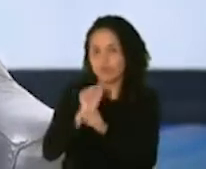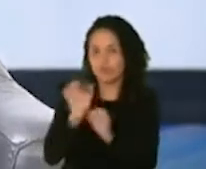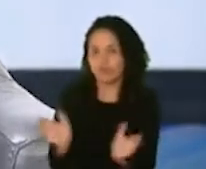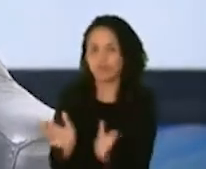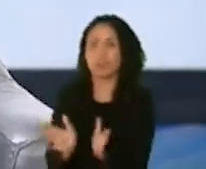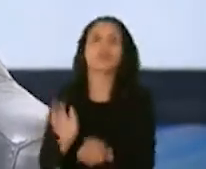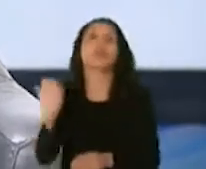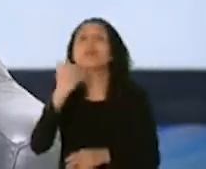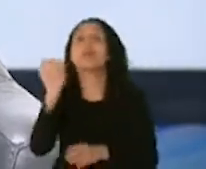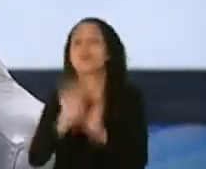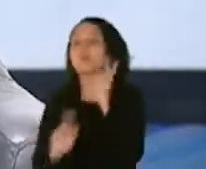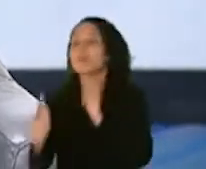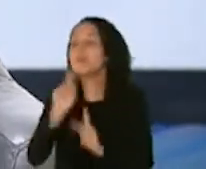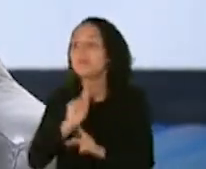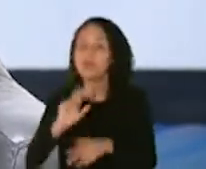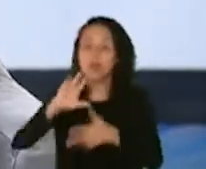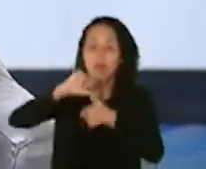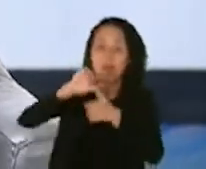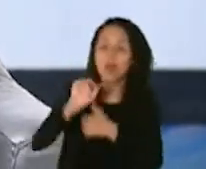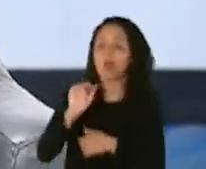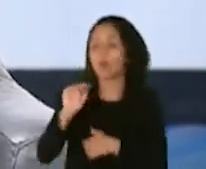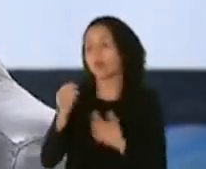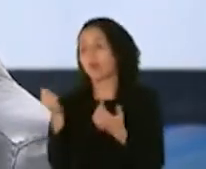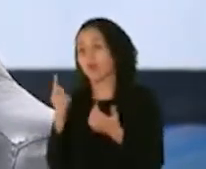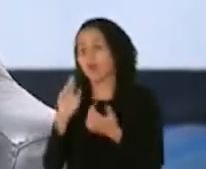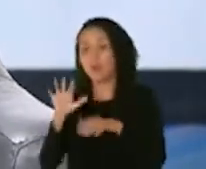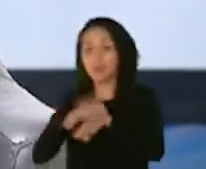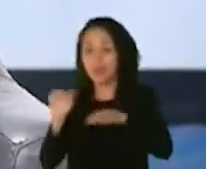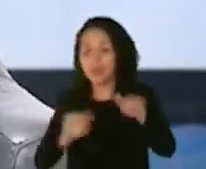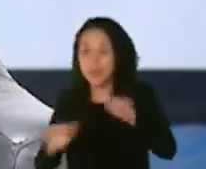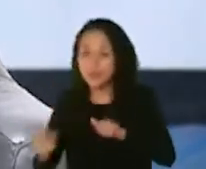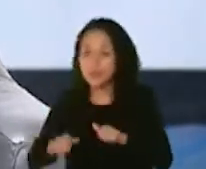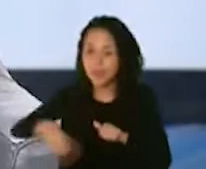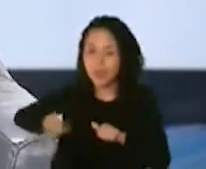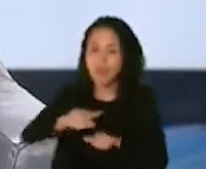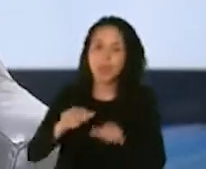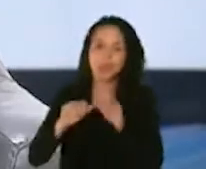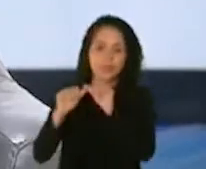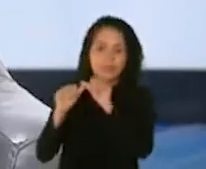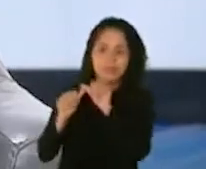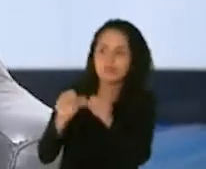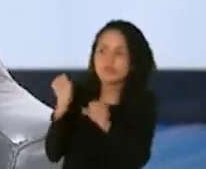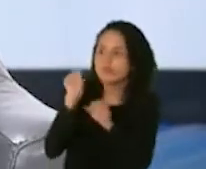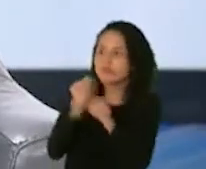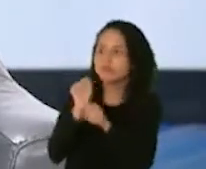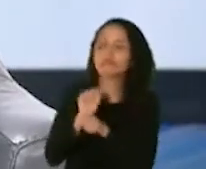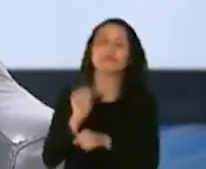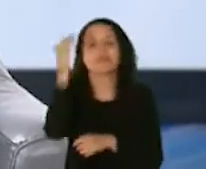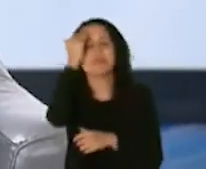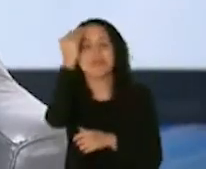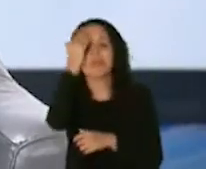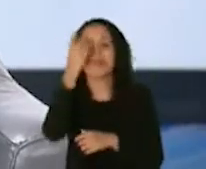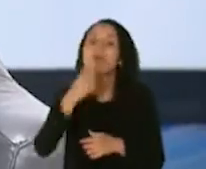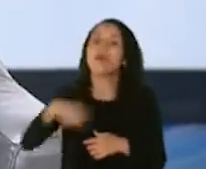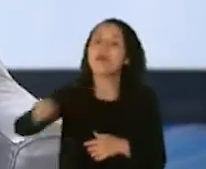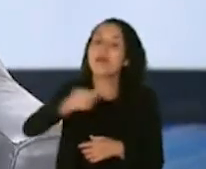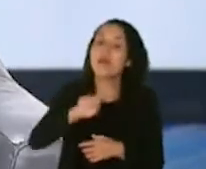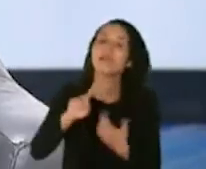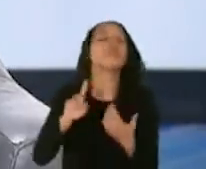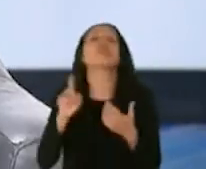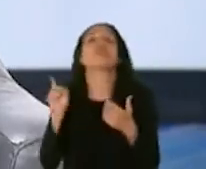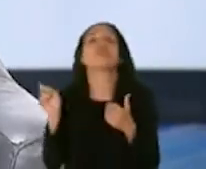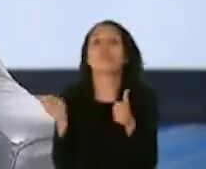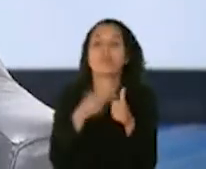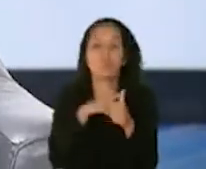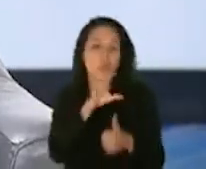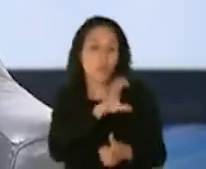cuando hay un huracán, un terremoto o una pandemia. Y sabemos quiénes son. Nuestros primeros trabajadores de primera respuesta, los